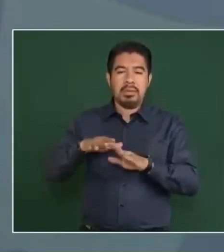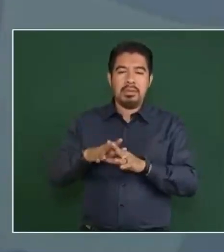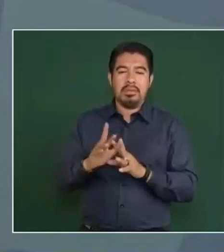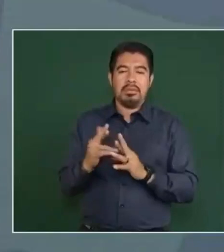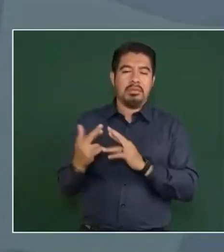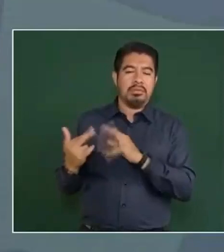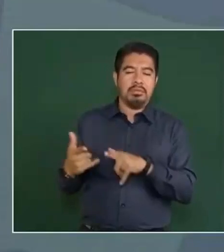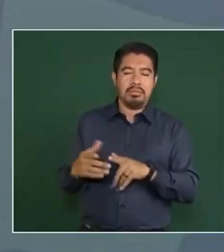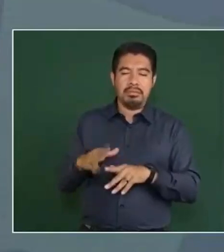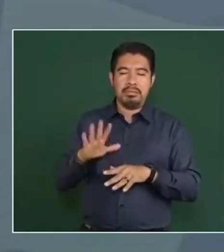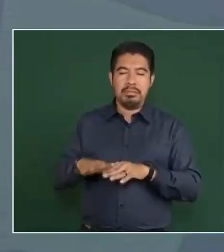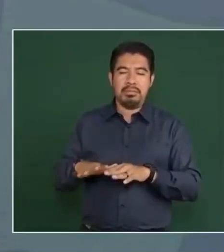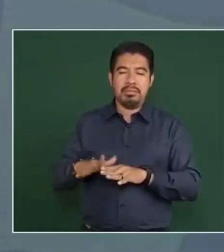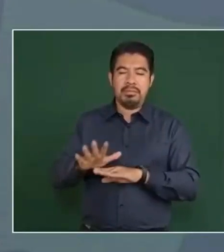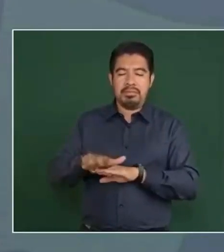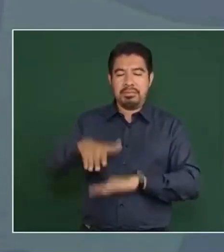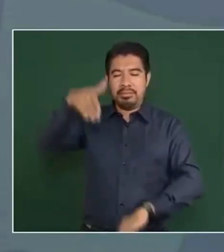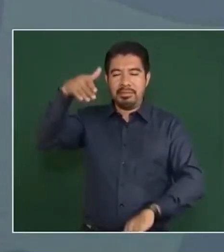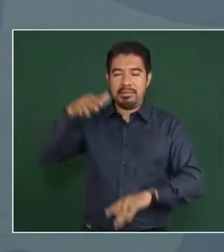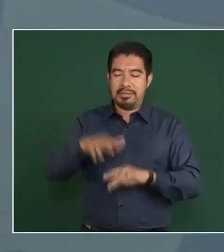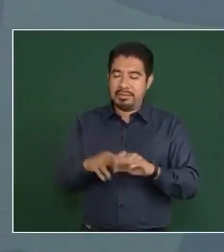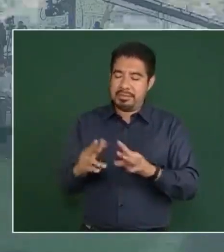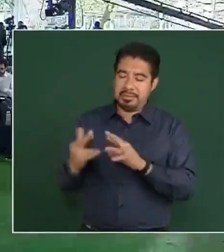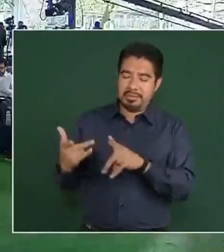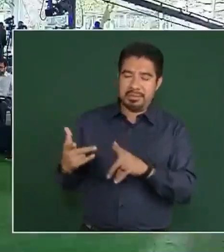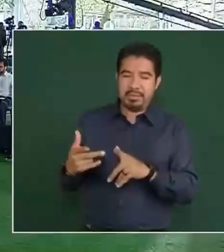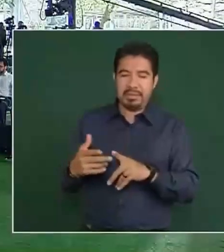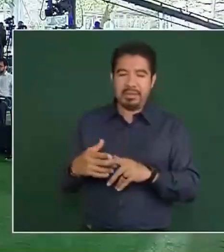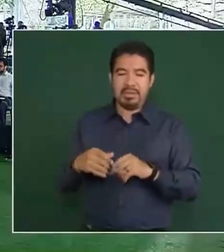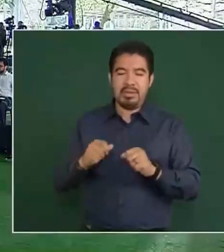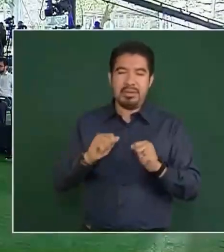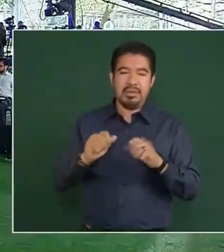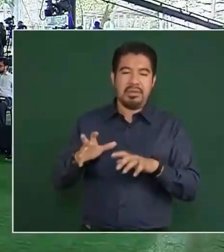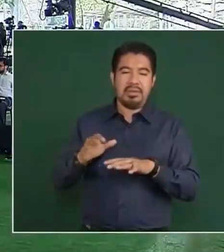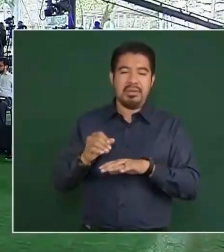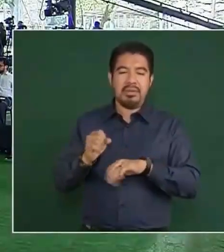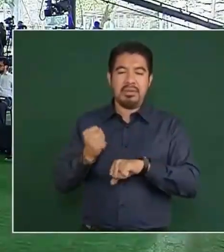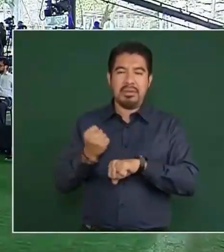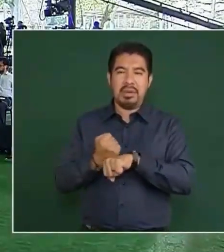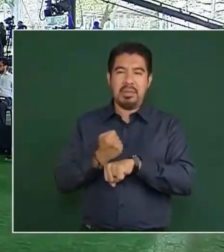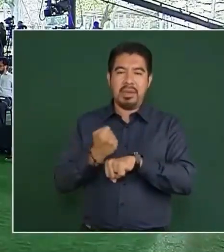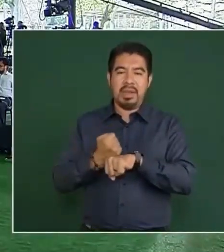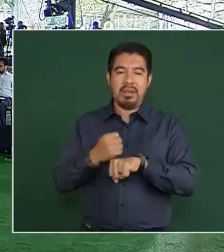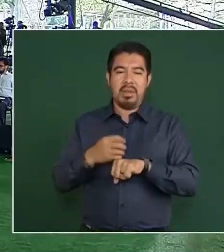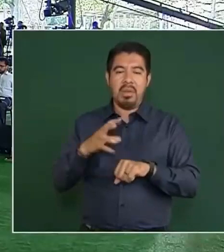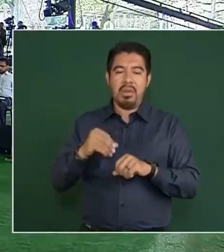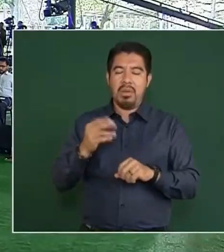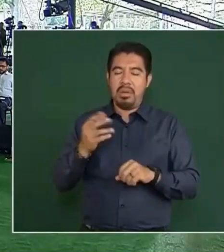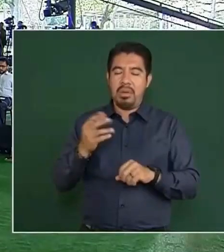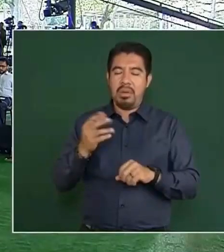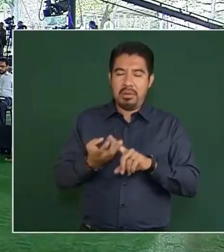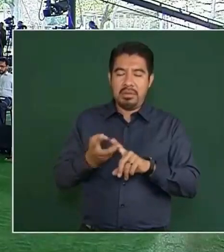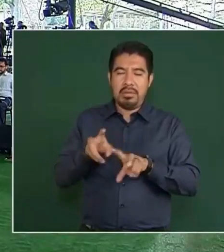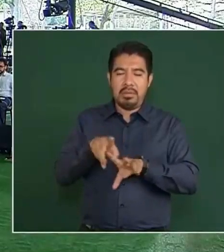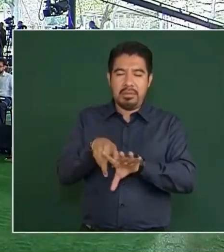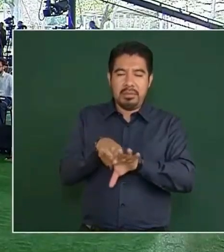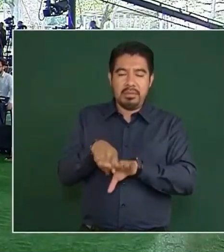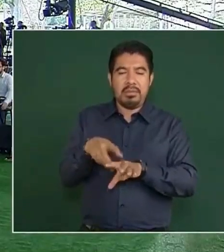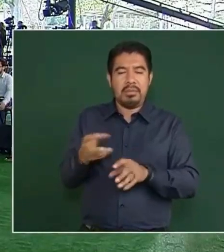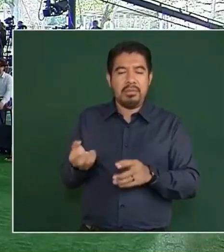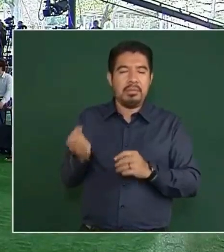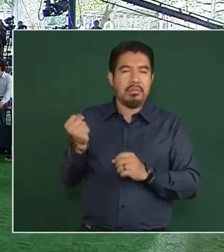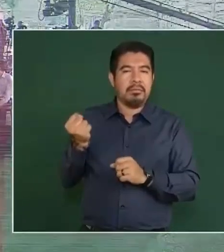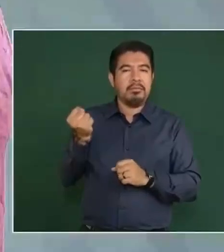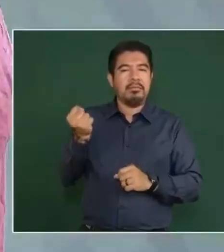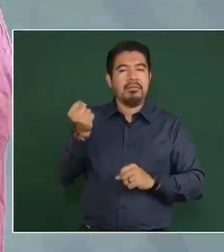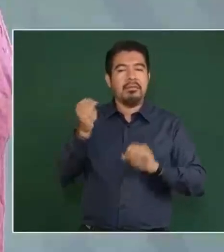aplastaban se reventaban y sin zapatos o llegaban con las chanclas en la mano a plaza